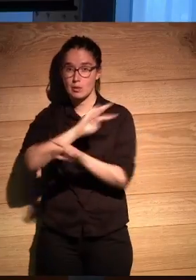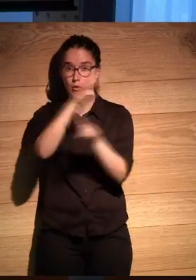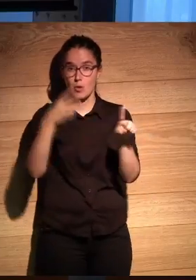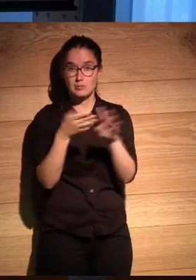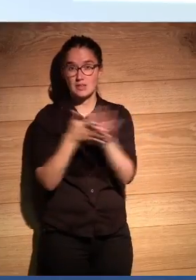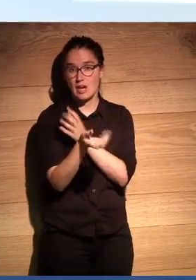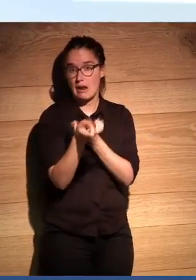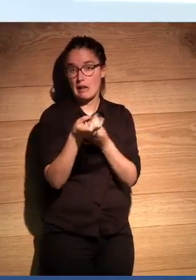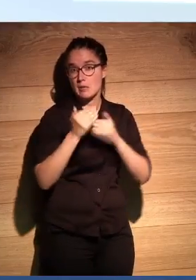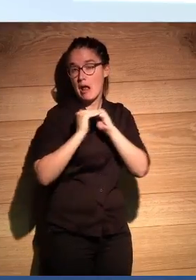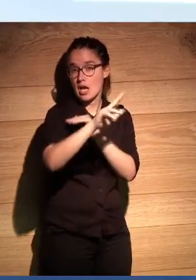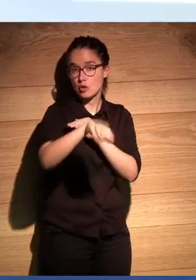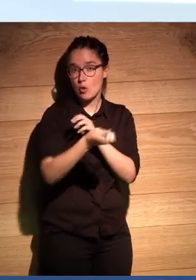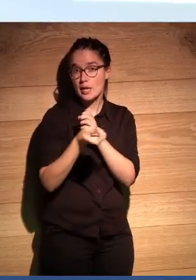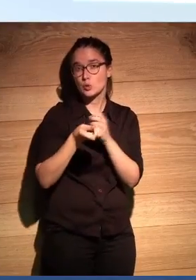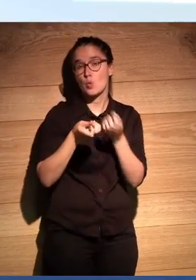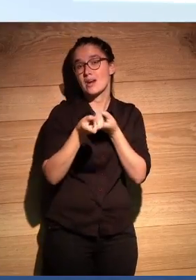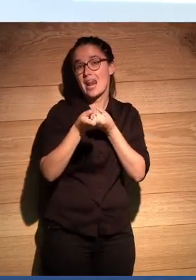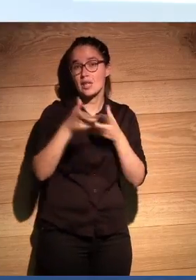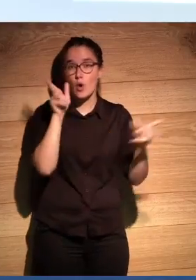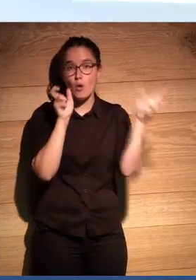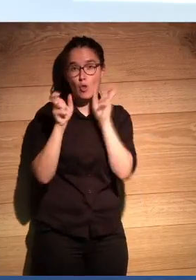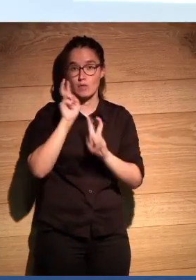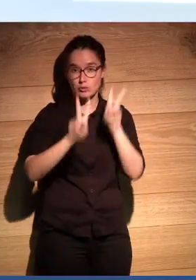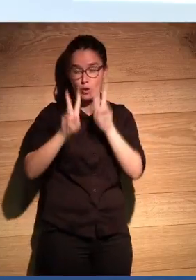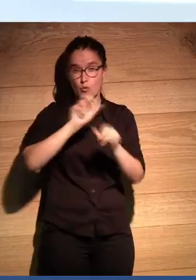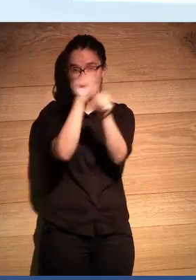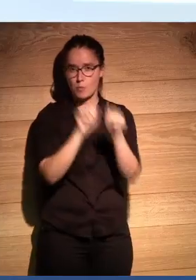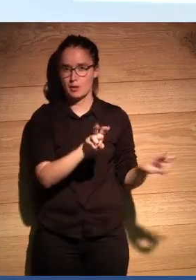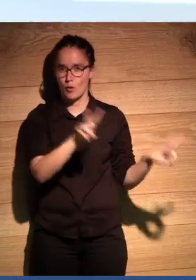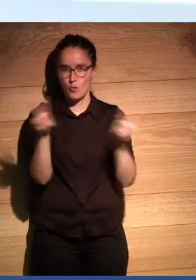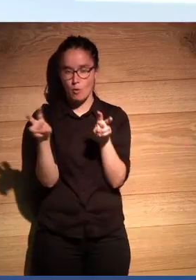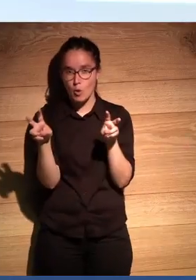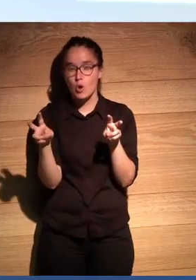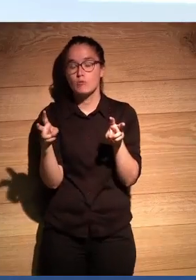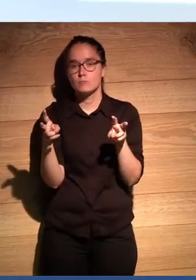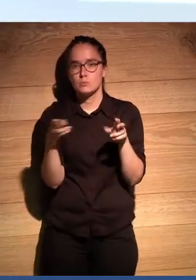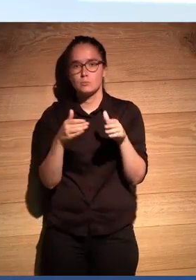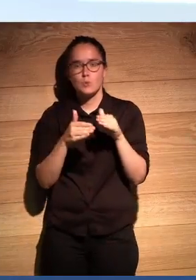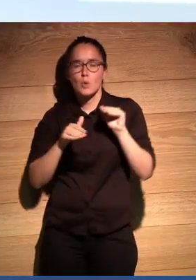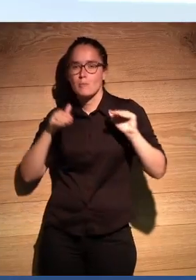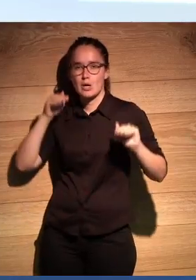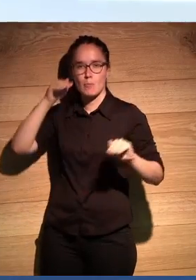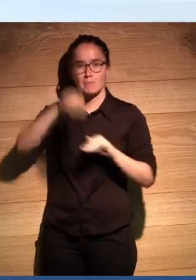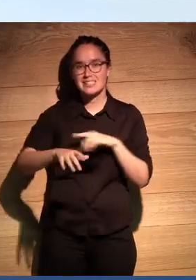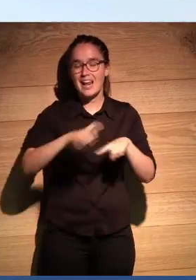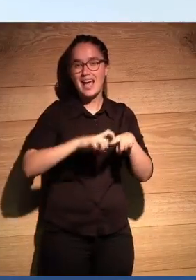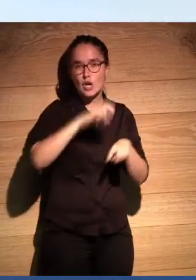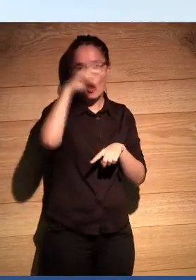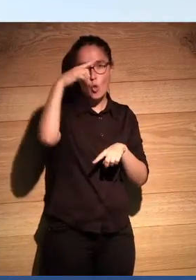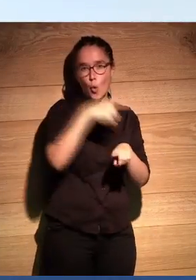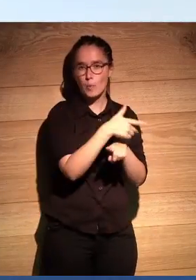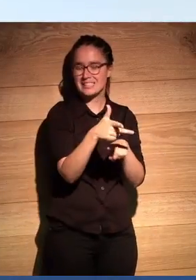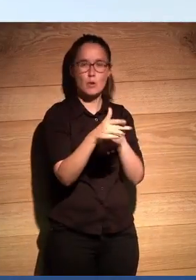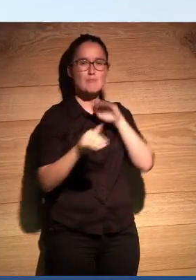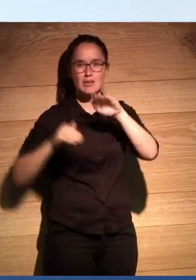narrativa no lineal, un relato audiovisual, un nuevo formato que, digamos, que cruza el género documental